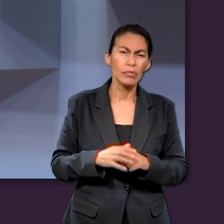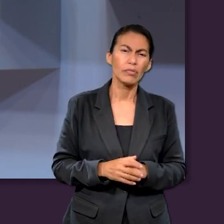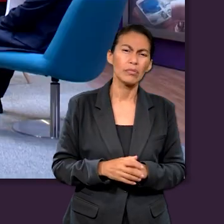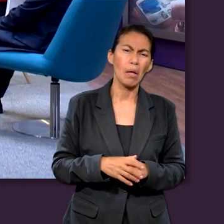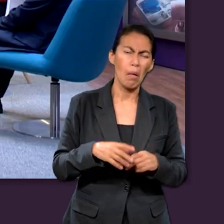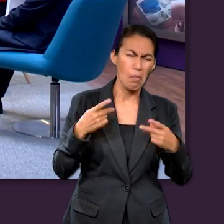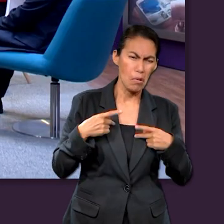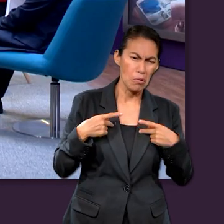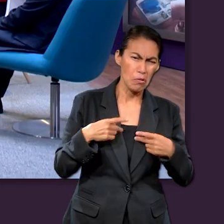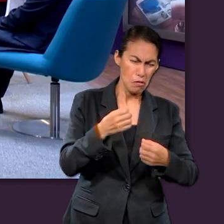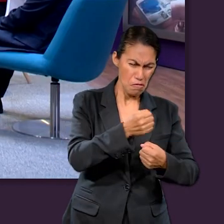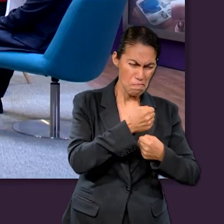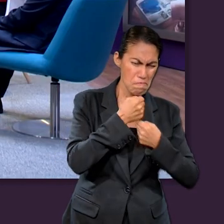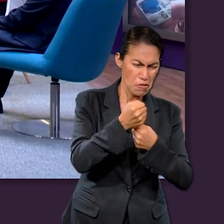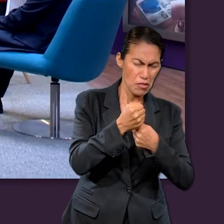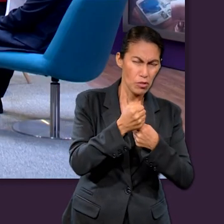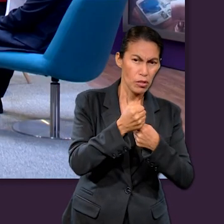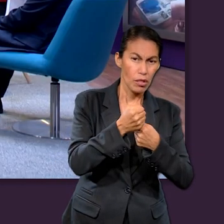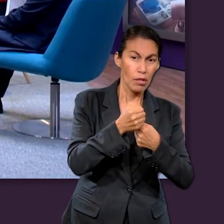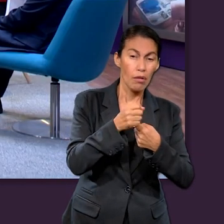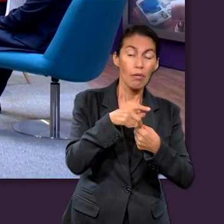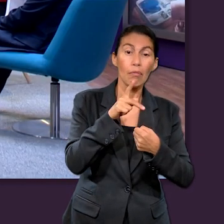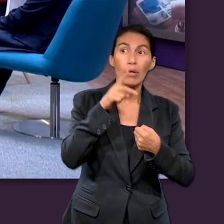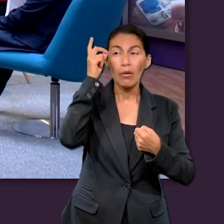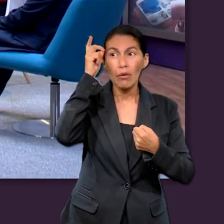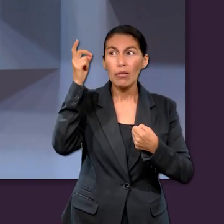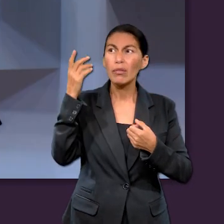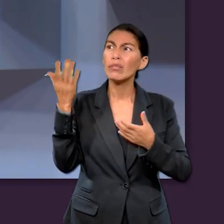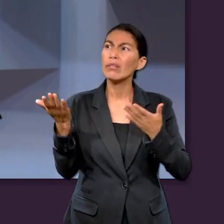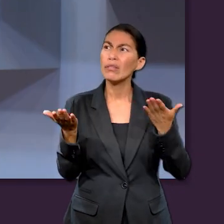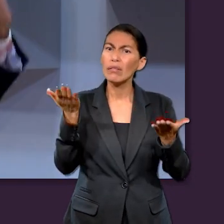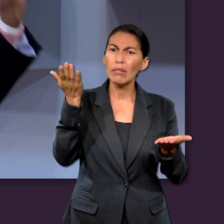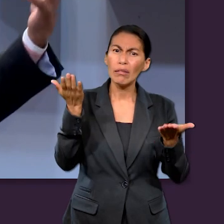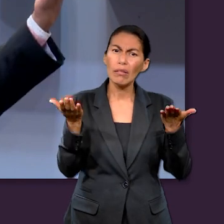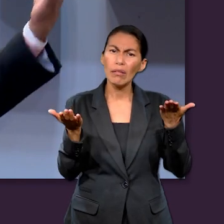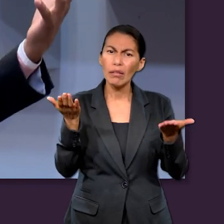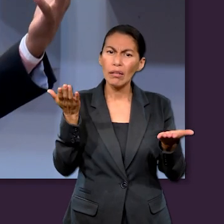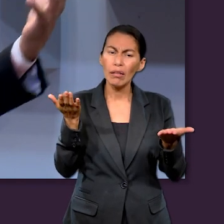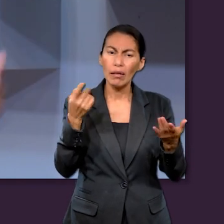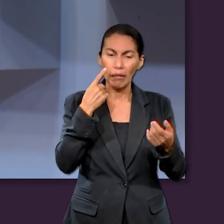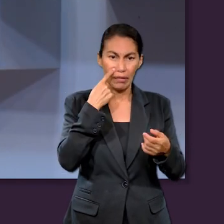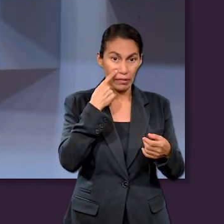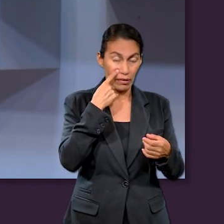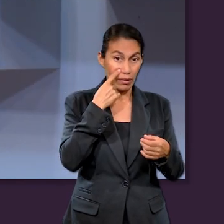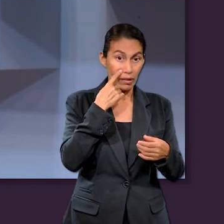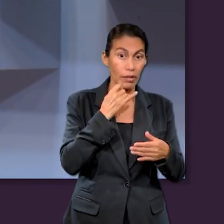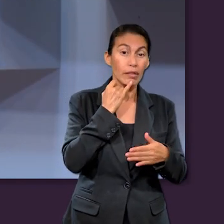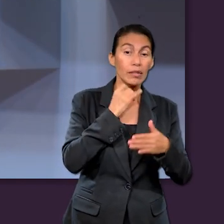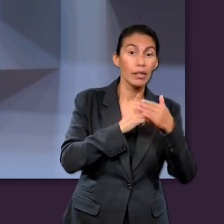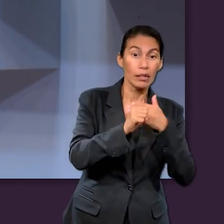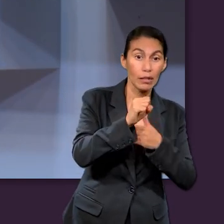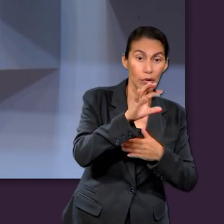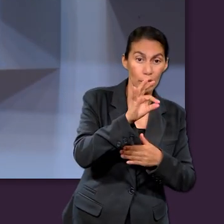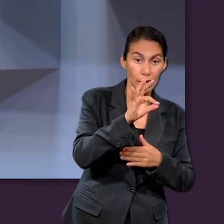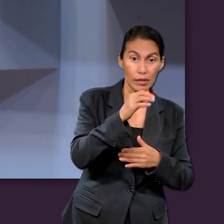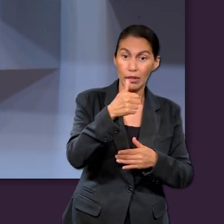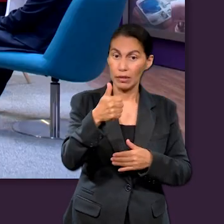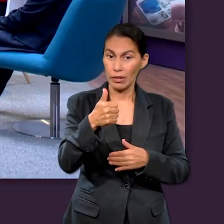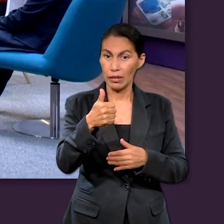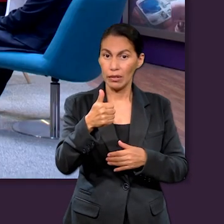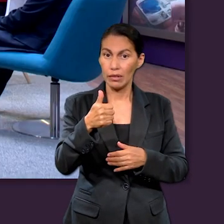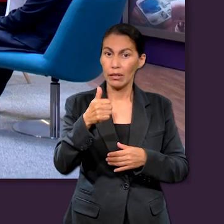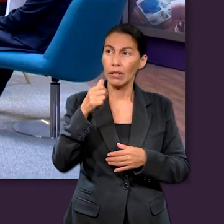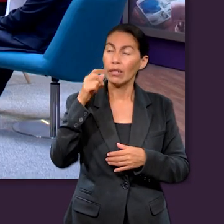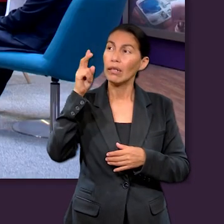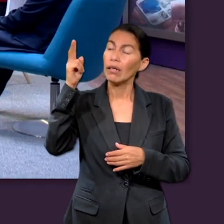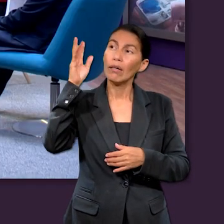decía, ¿qué tan fuerte es, comparado con Dios, en realidad, qué tan fuerte es el ser humano? ¿Qué dice Isaías 46, por favor? Ok,